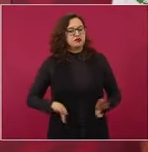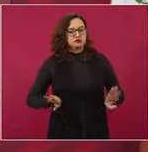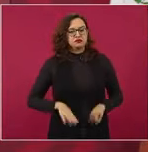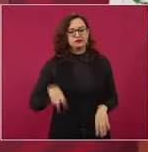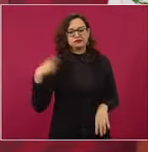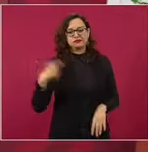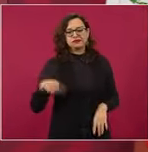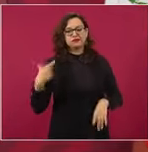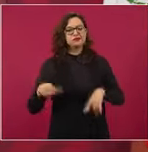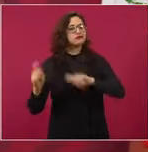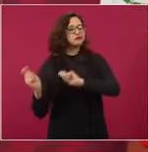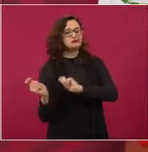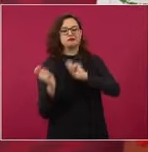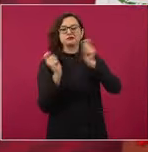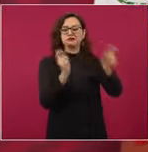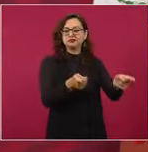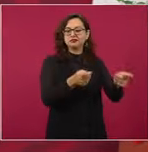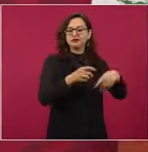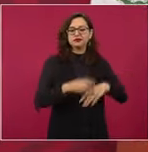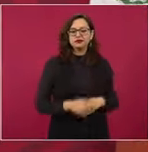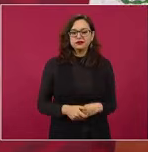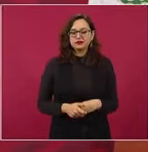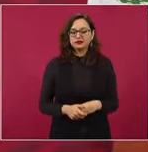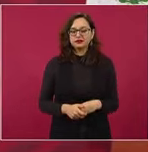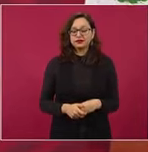La isla de Cozumel, por ejemplo,